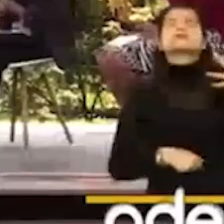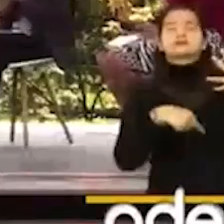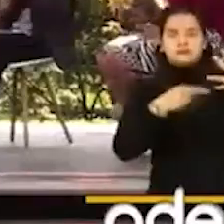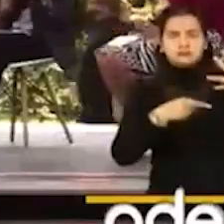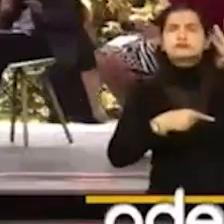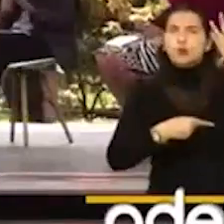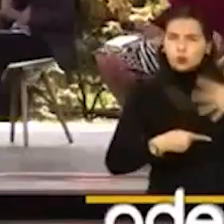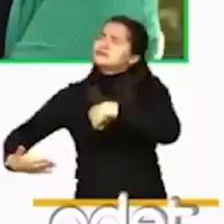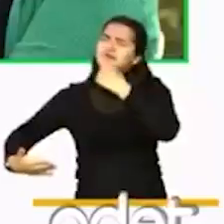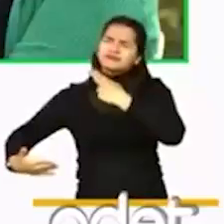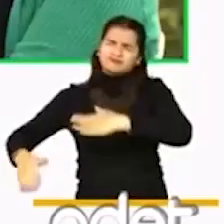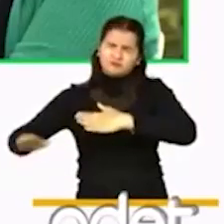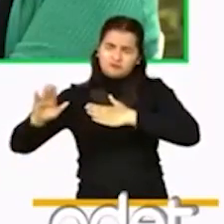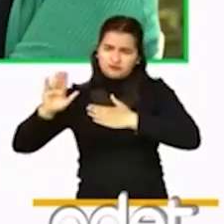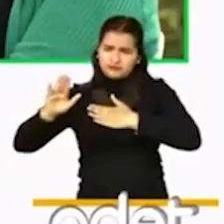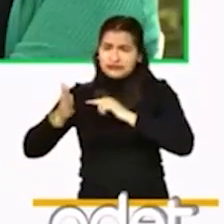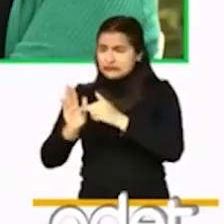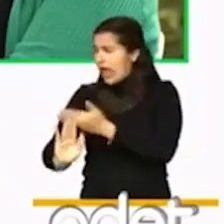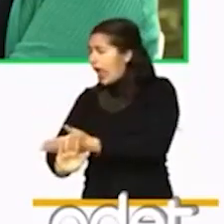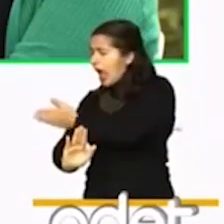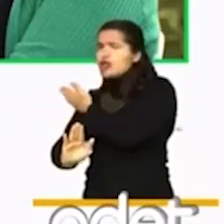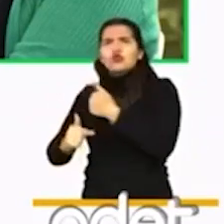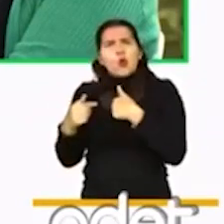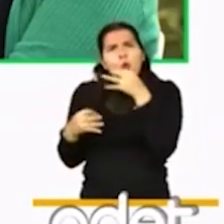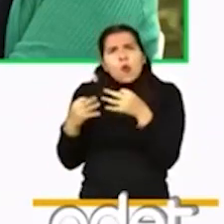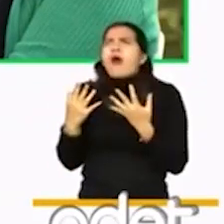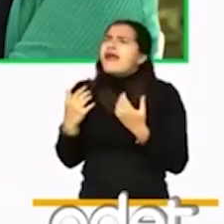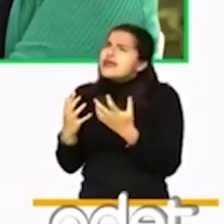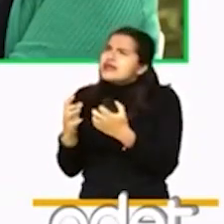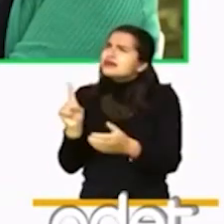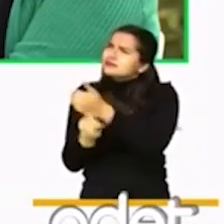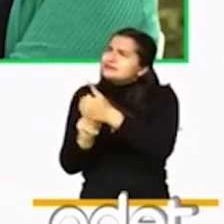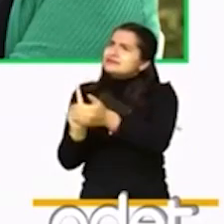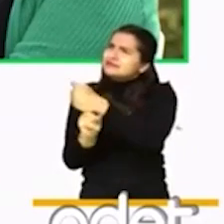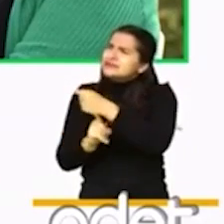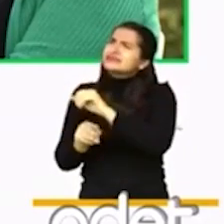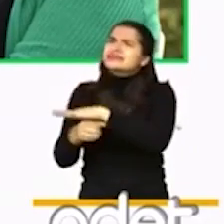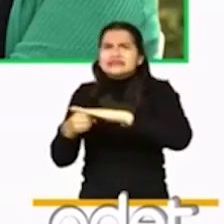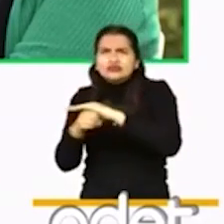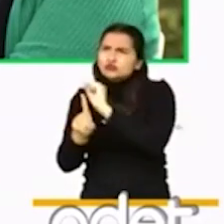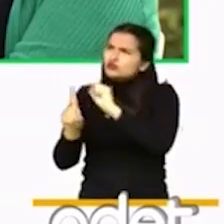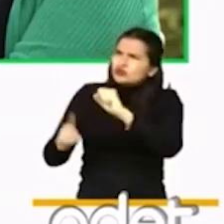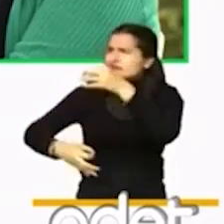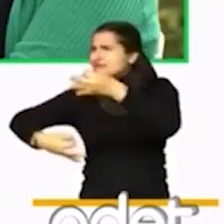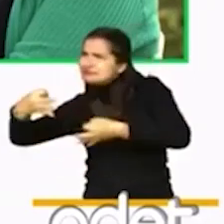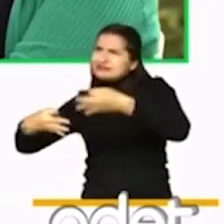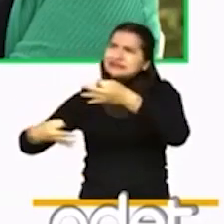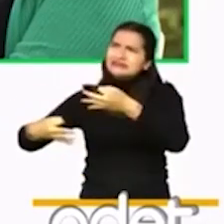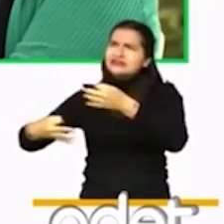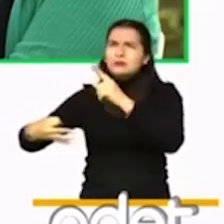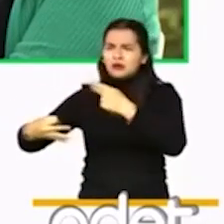le pidieron perdón a las víctimas de la violencia en especial, a las familias de los 13 ediles que fueron asesinados en Suma Paz